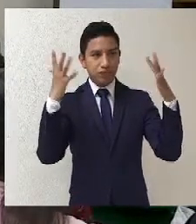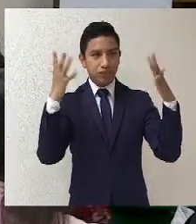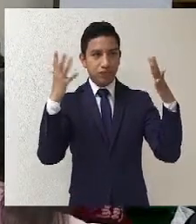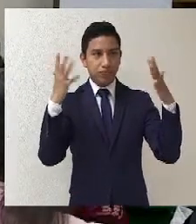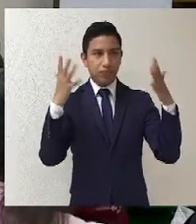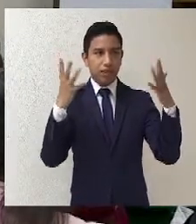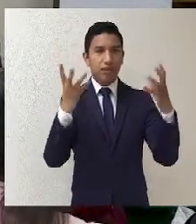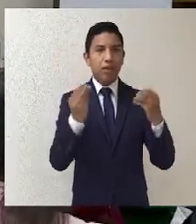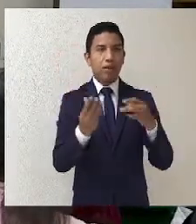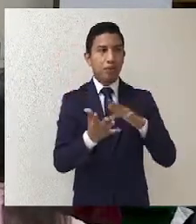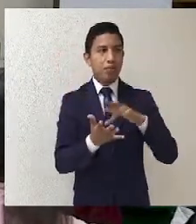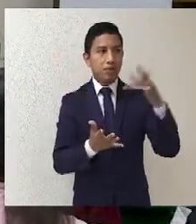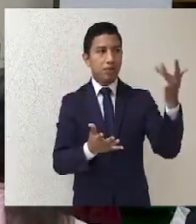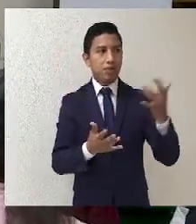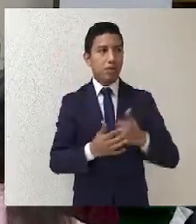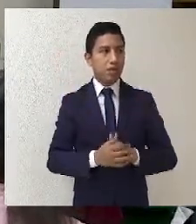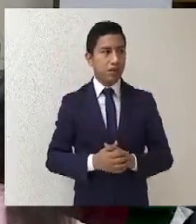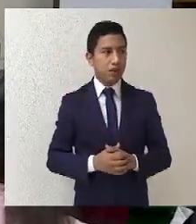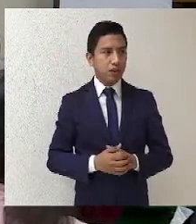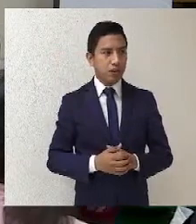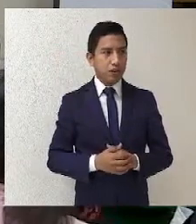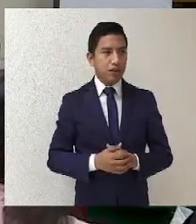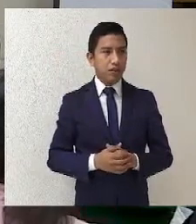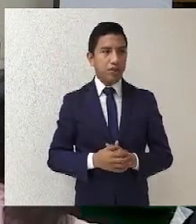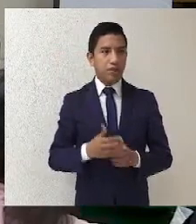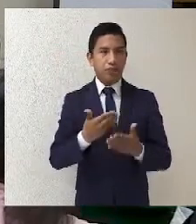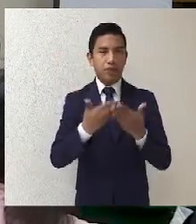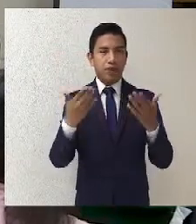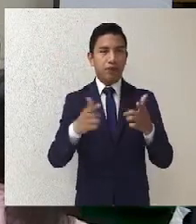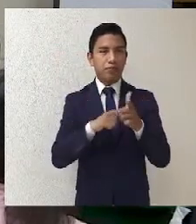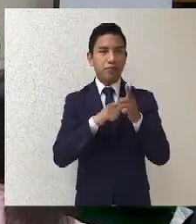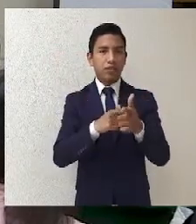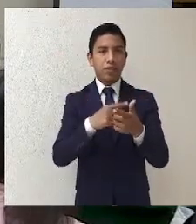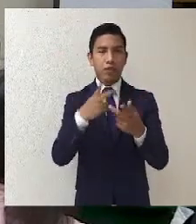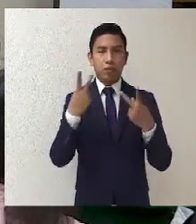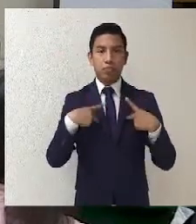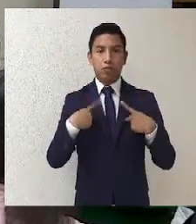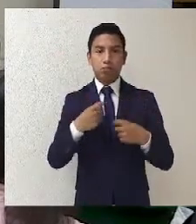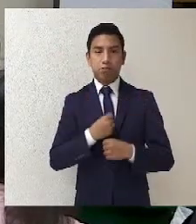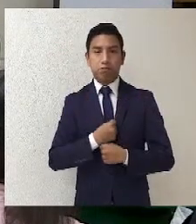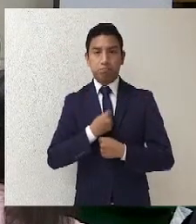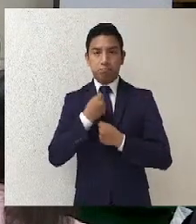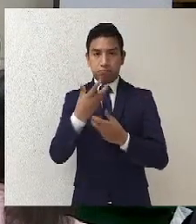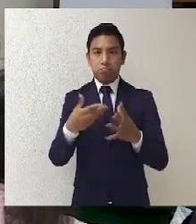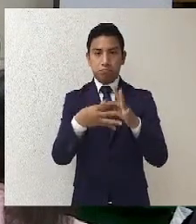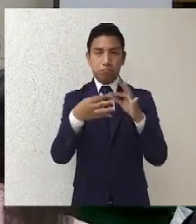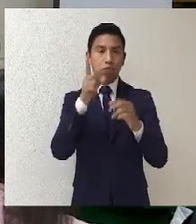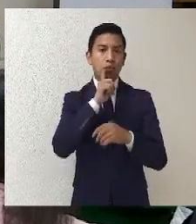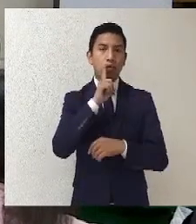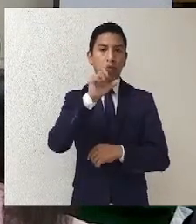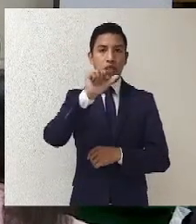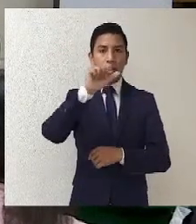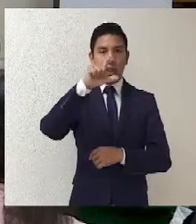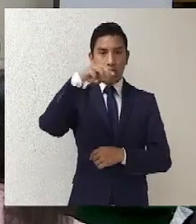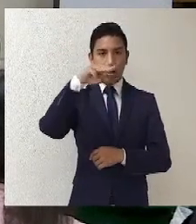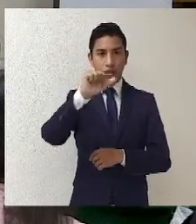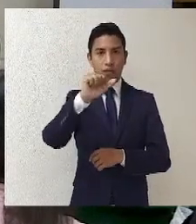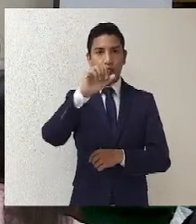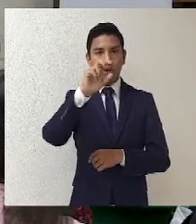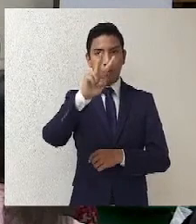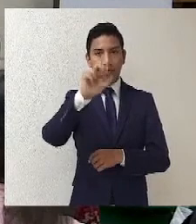Muchas gracias por sus palabras, doctor. A continuación, cederemos el uso de la voz a la doctora Alma Valdés Salas.